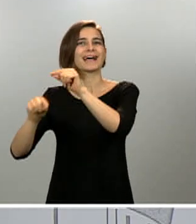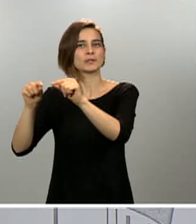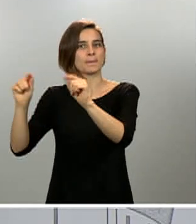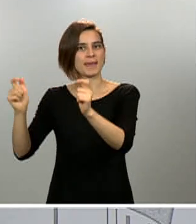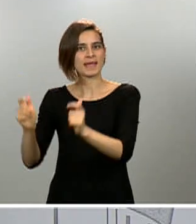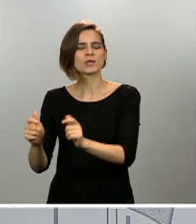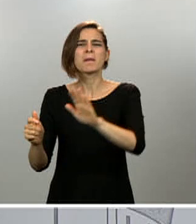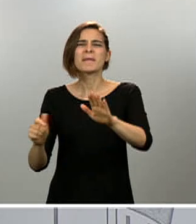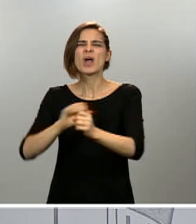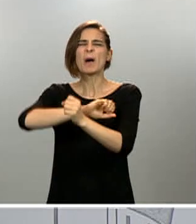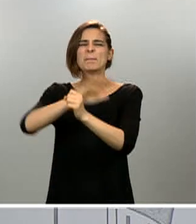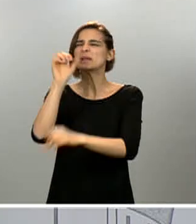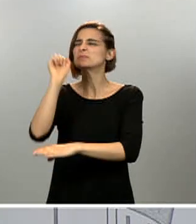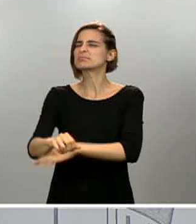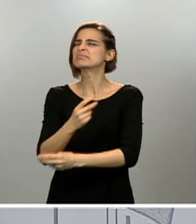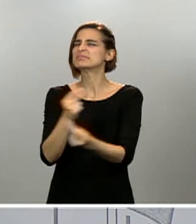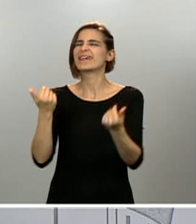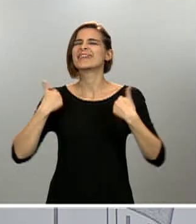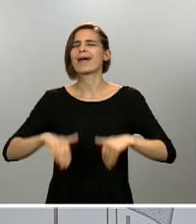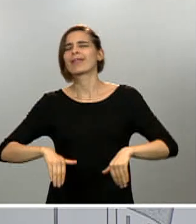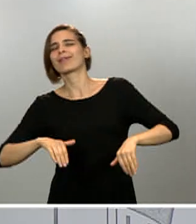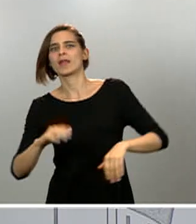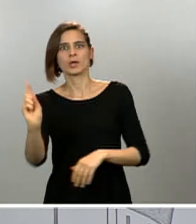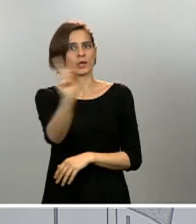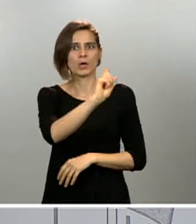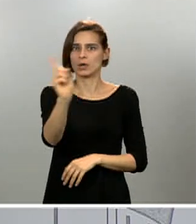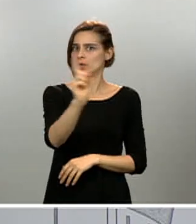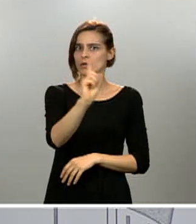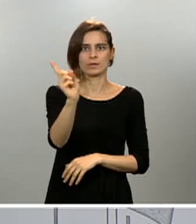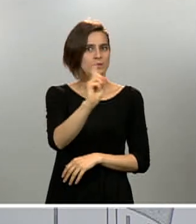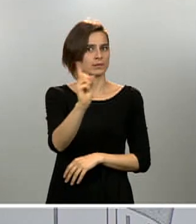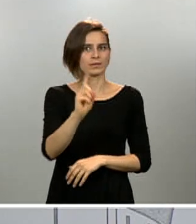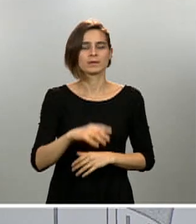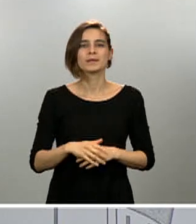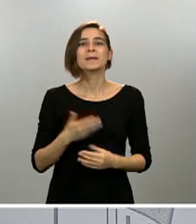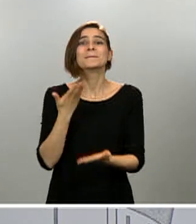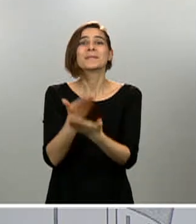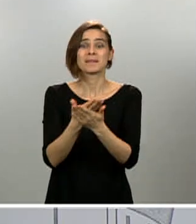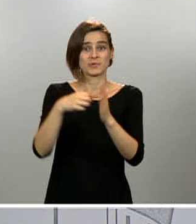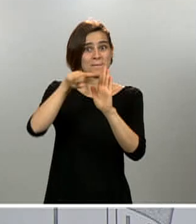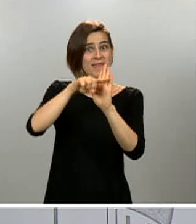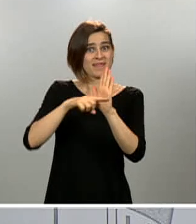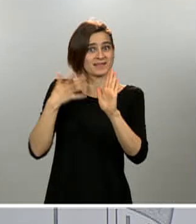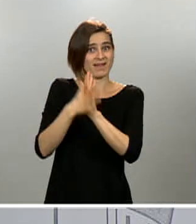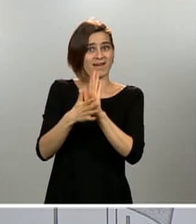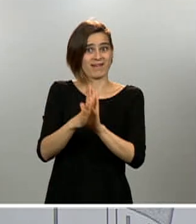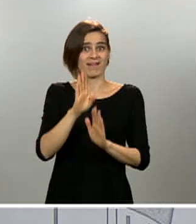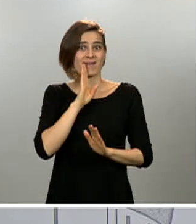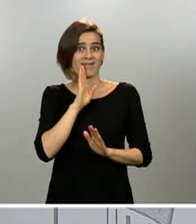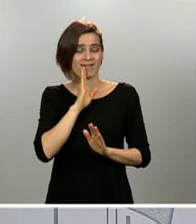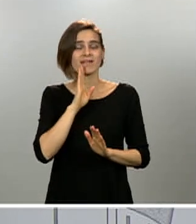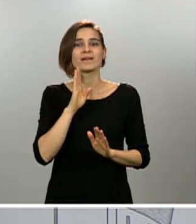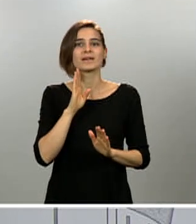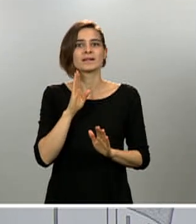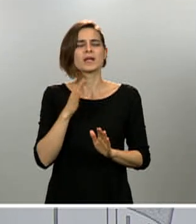vencido no hay que perderle el respeto y pedimos que estas medidas de alivio que son se pueden poner en práctica